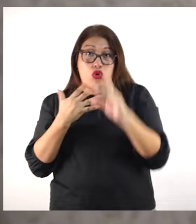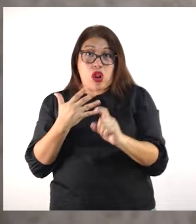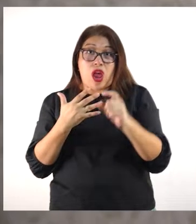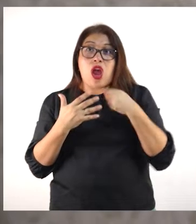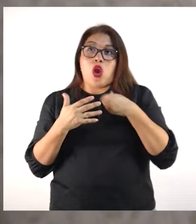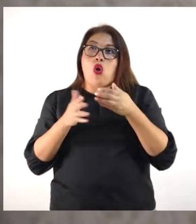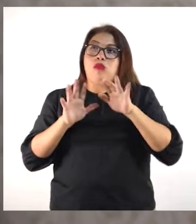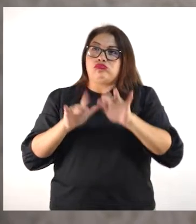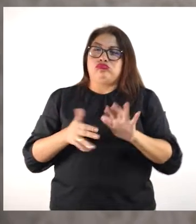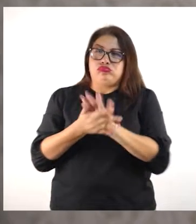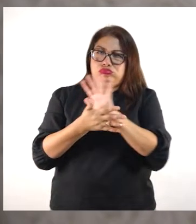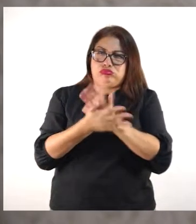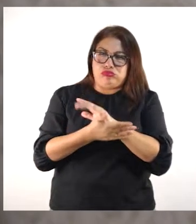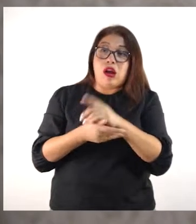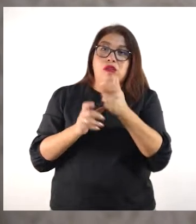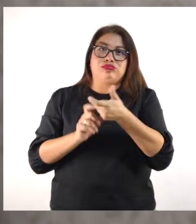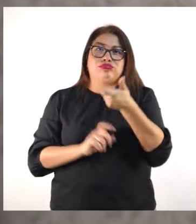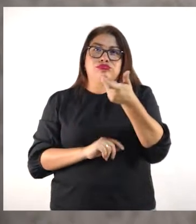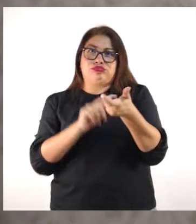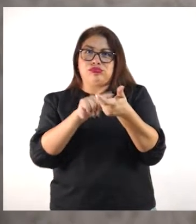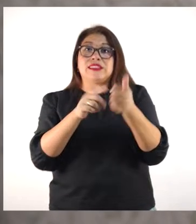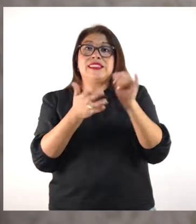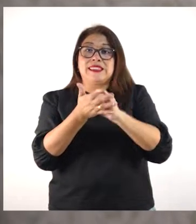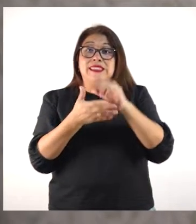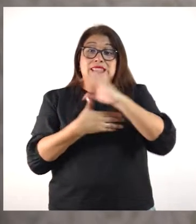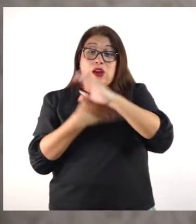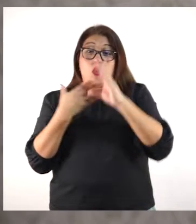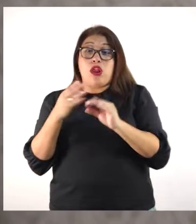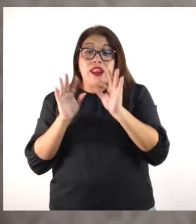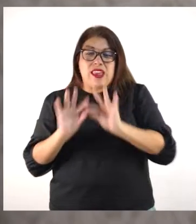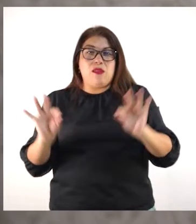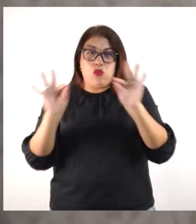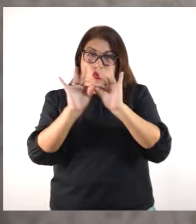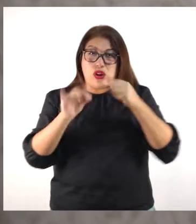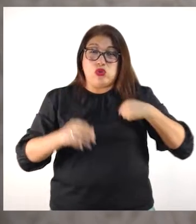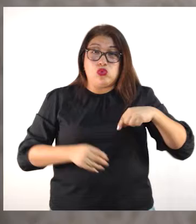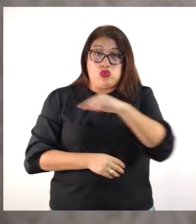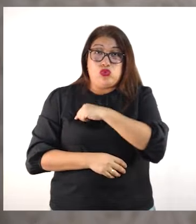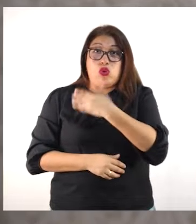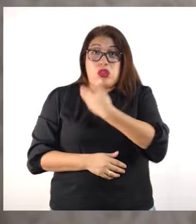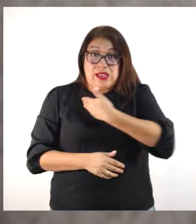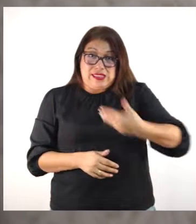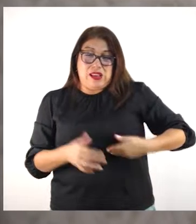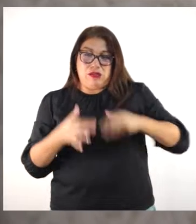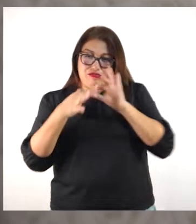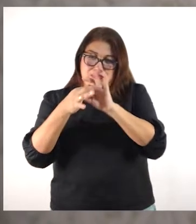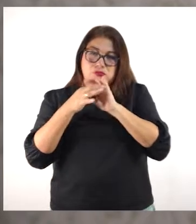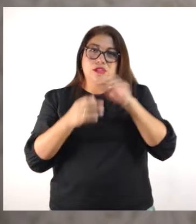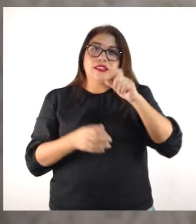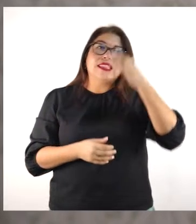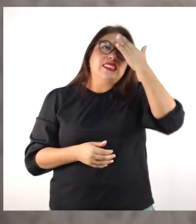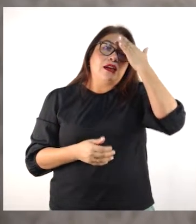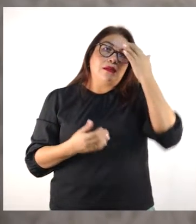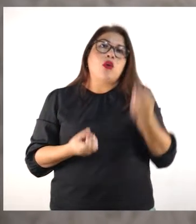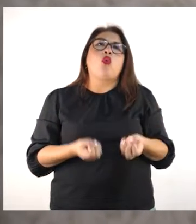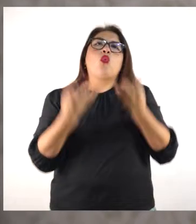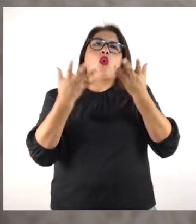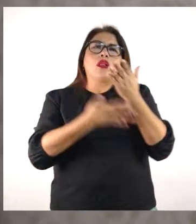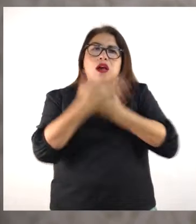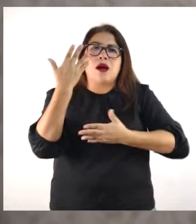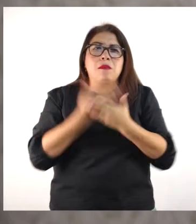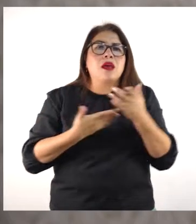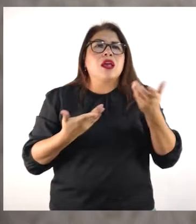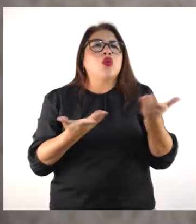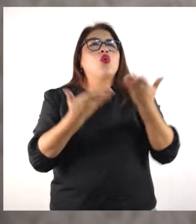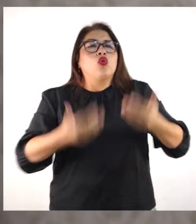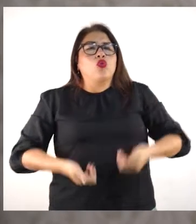Porque es importante que Conadis, que nosotros como Estado en Conadis, sepamos cuántos son, quiénes